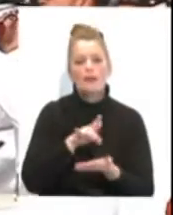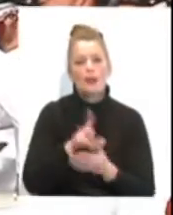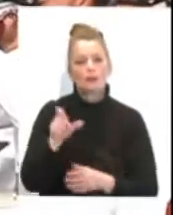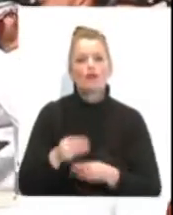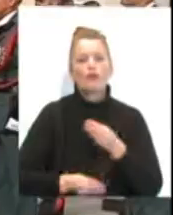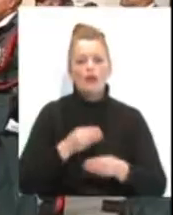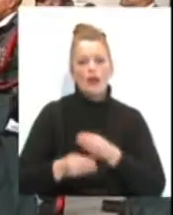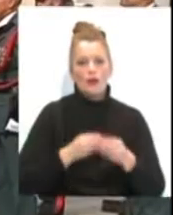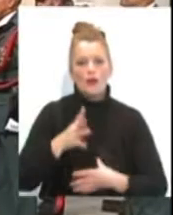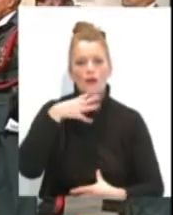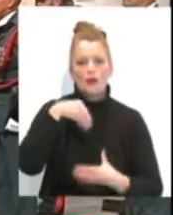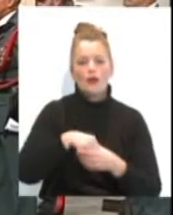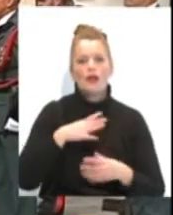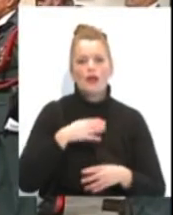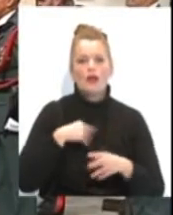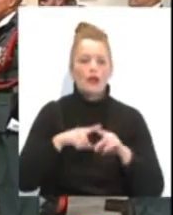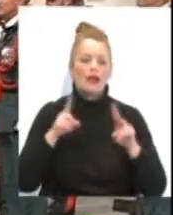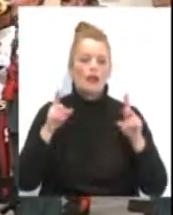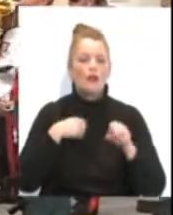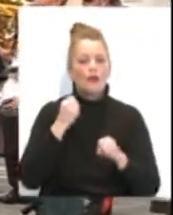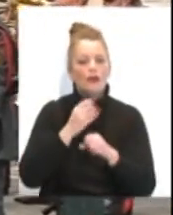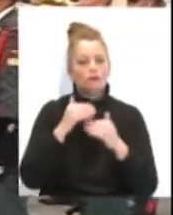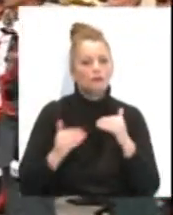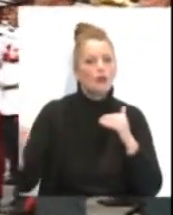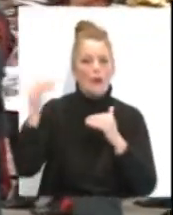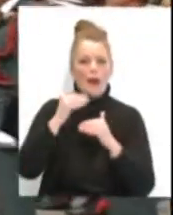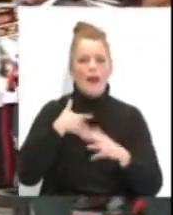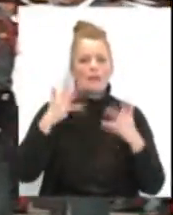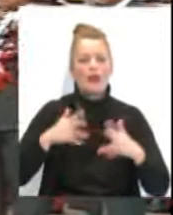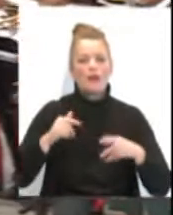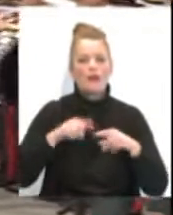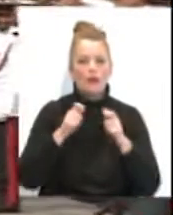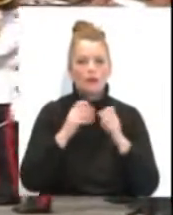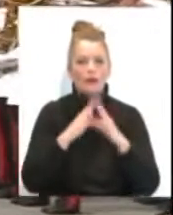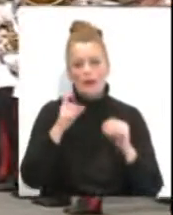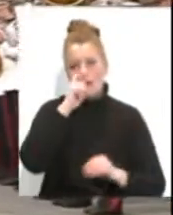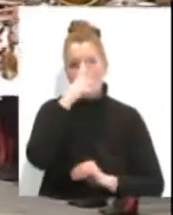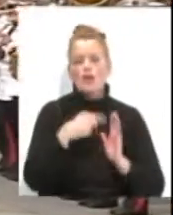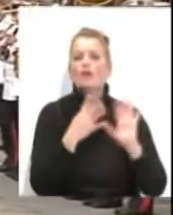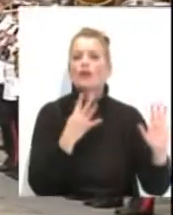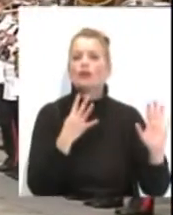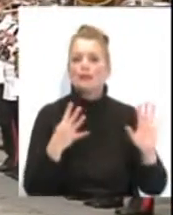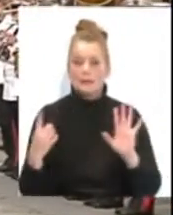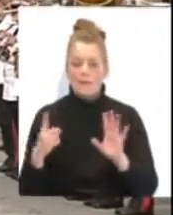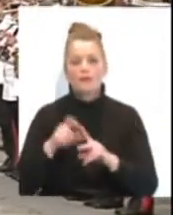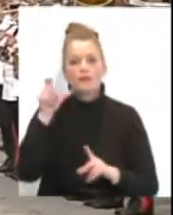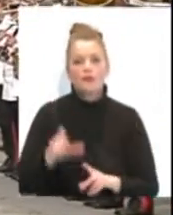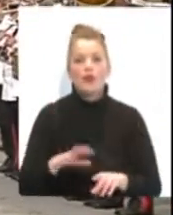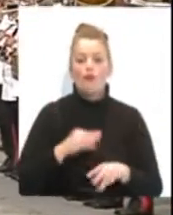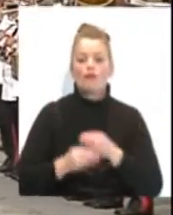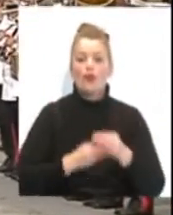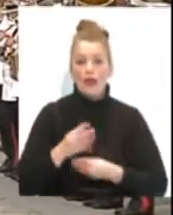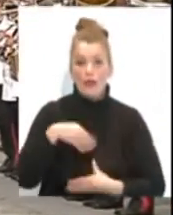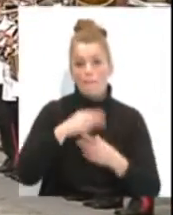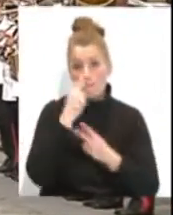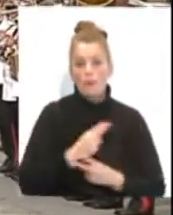funcionaria del Cuerpo Superior de Administradores Generales de la Junta de Andalucía desde el año 1996. En su condición de funcionaria